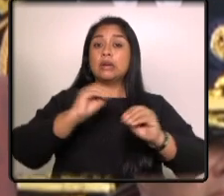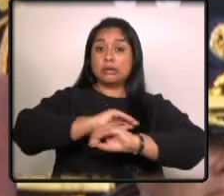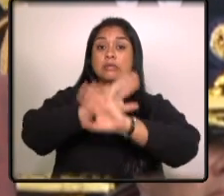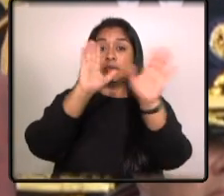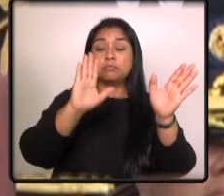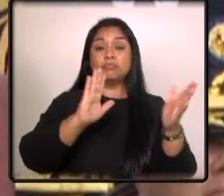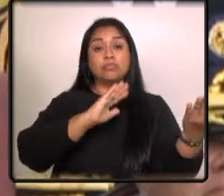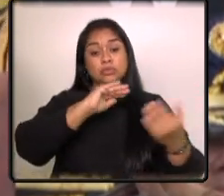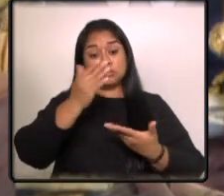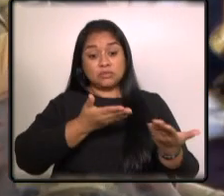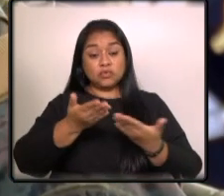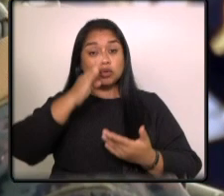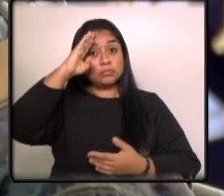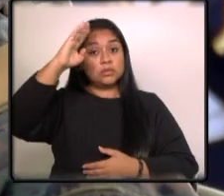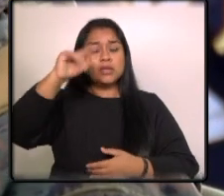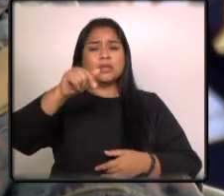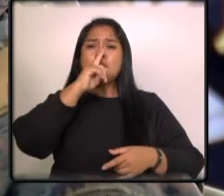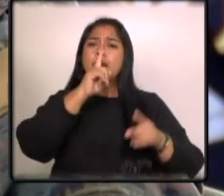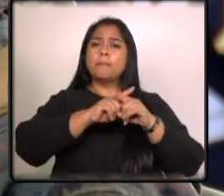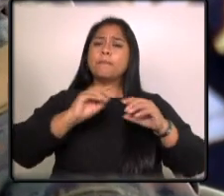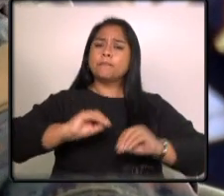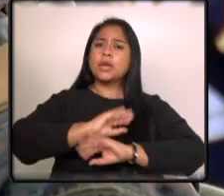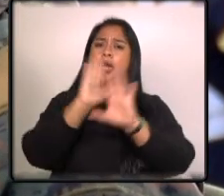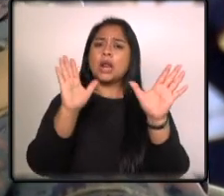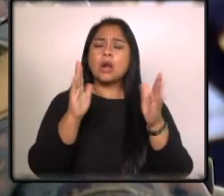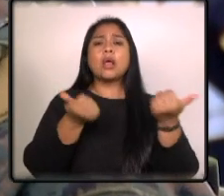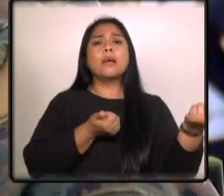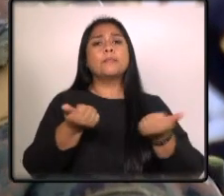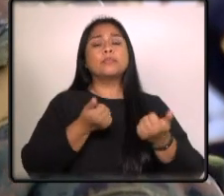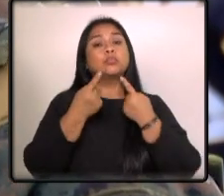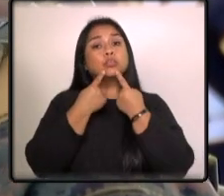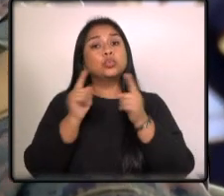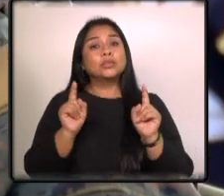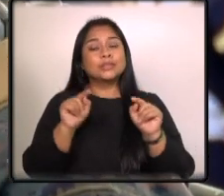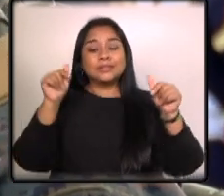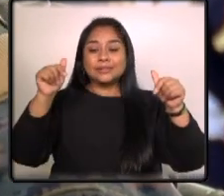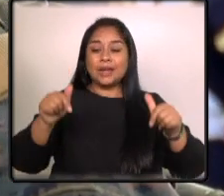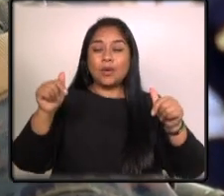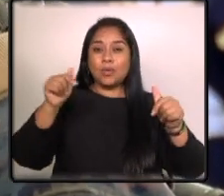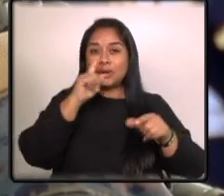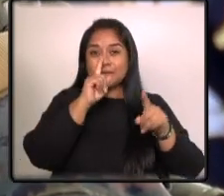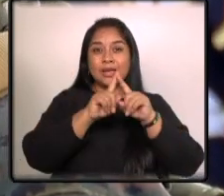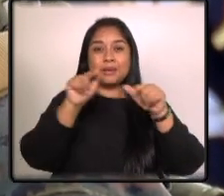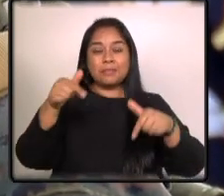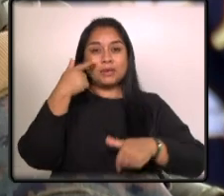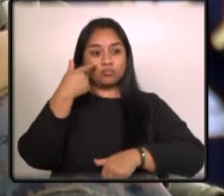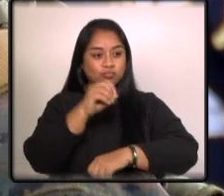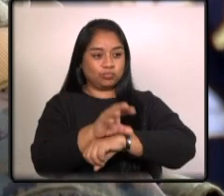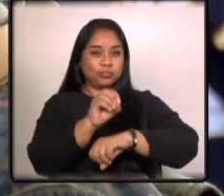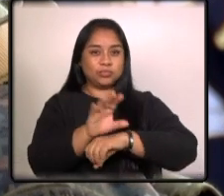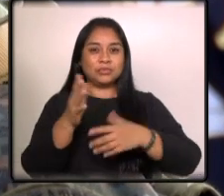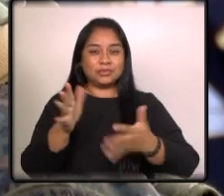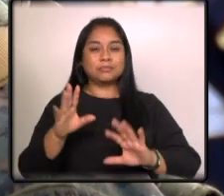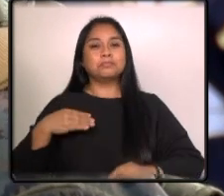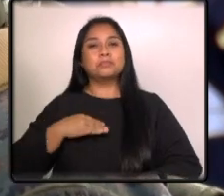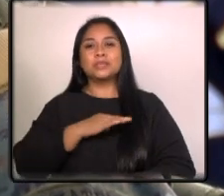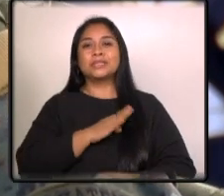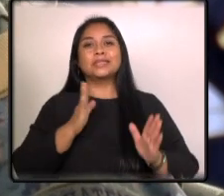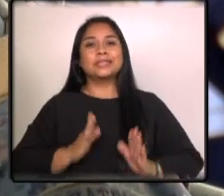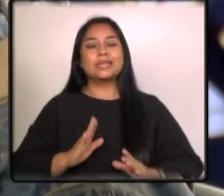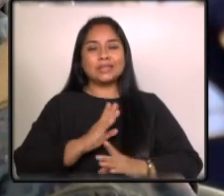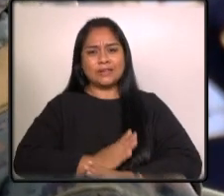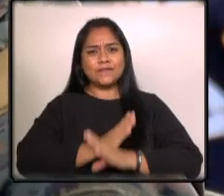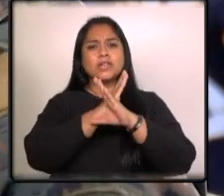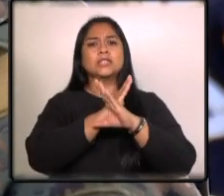en la transparencia general de la administración pública y en este sentido he instruido al ministro de la defensa para que